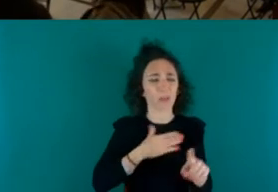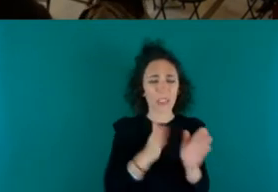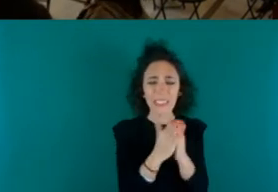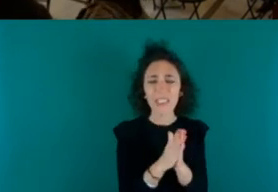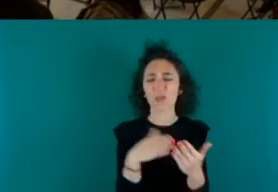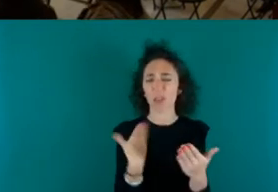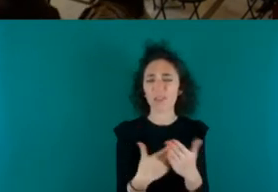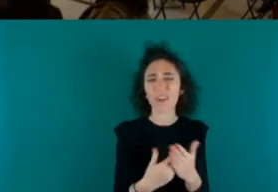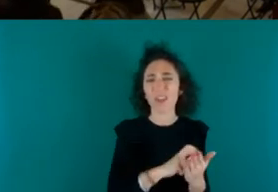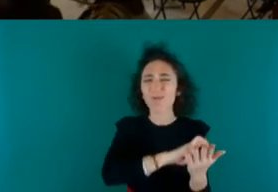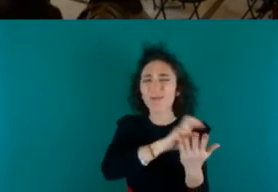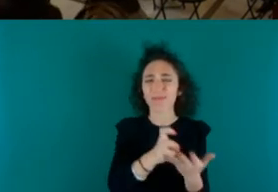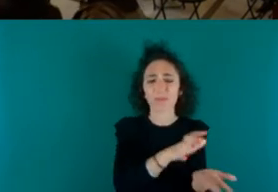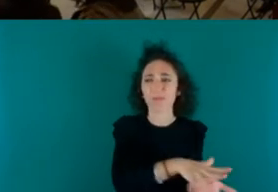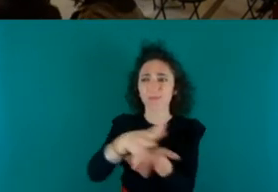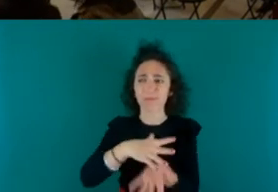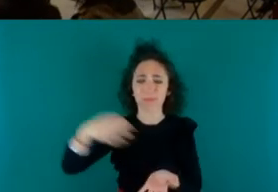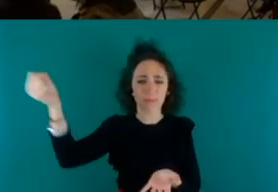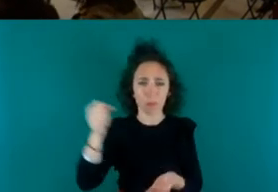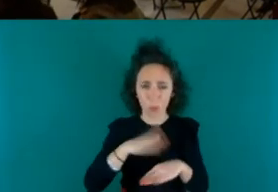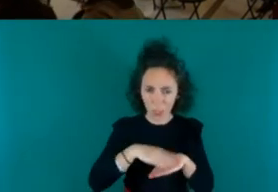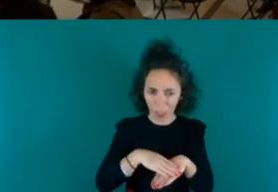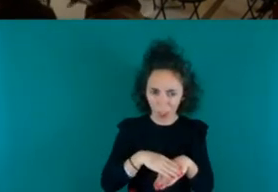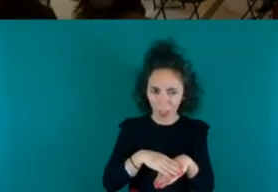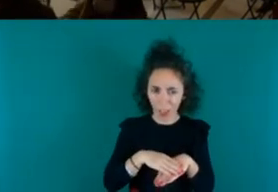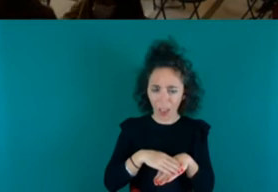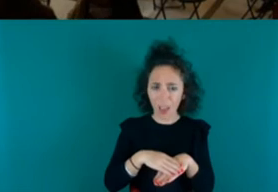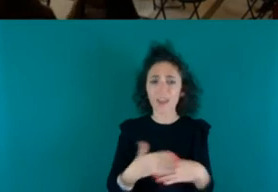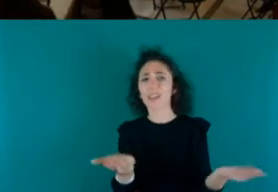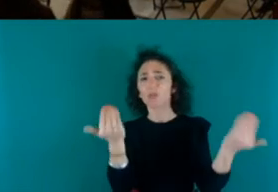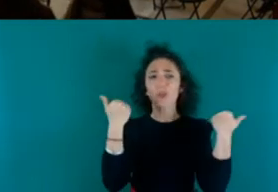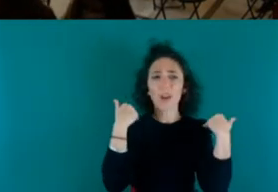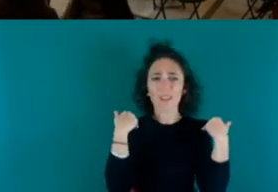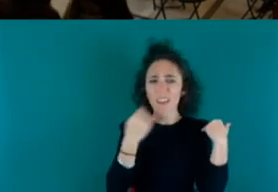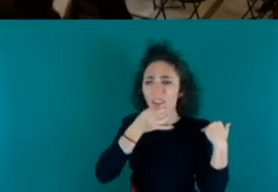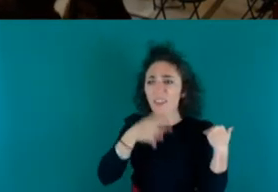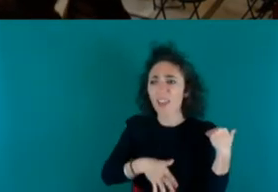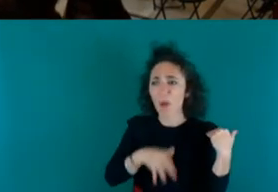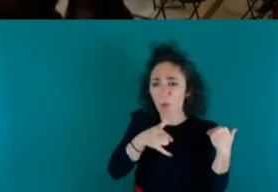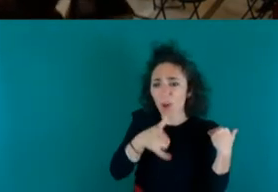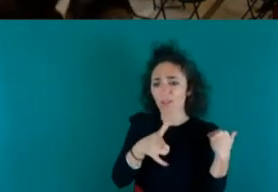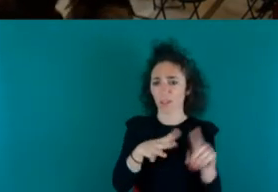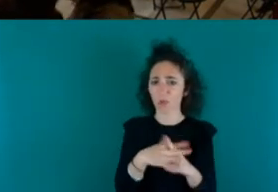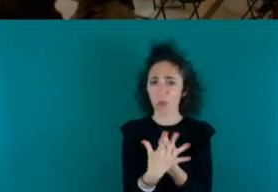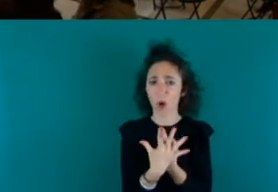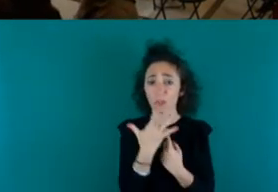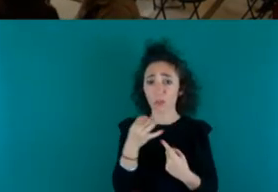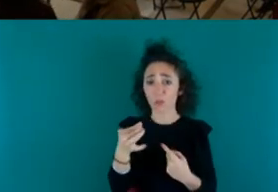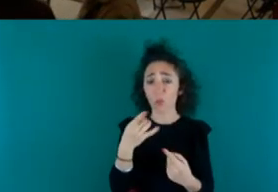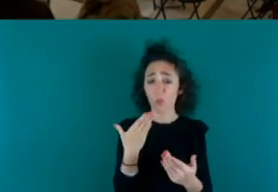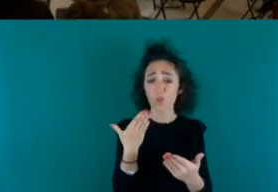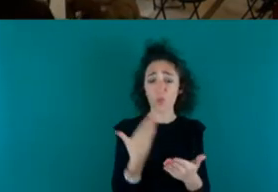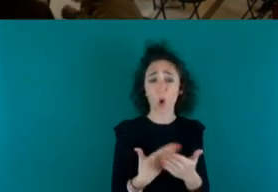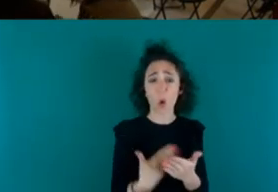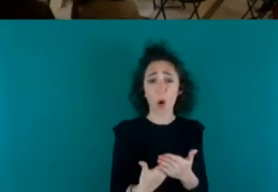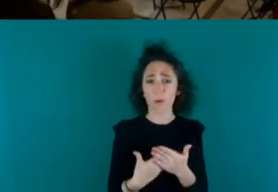y yo le pregunto ¿quién va a responsabilidad por esta cosa? si usted no va a tener pruebas de todo lo que